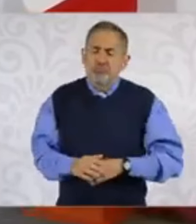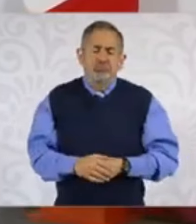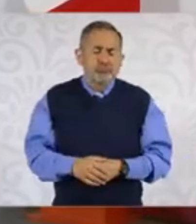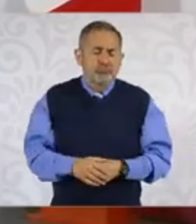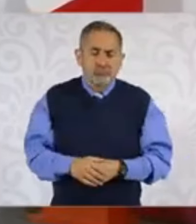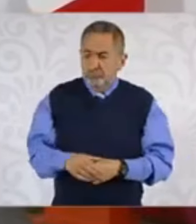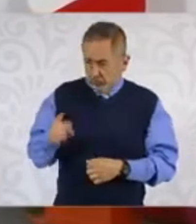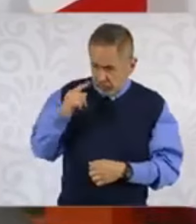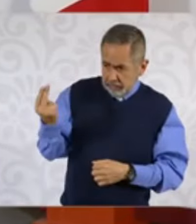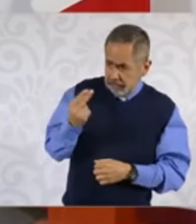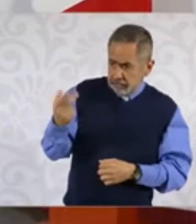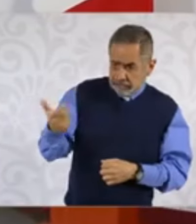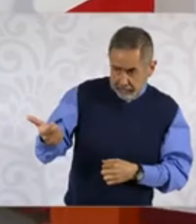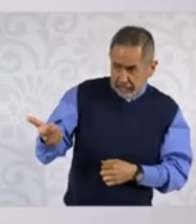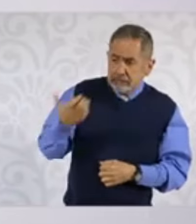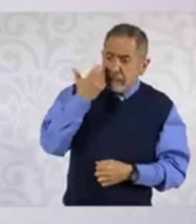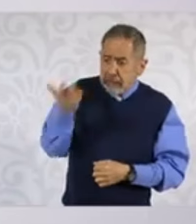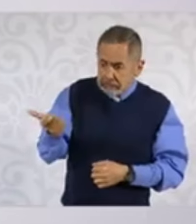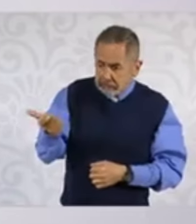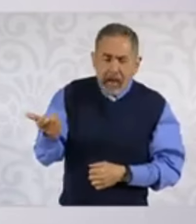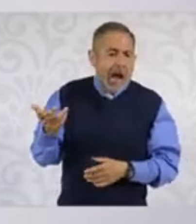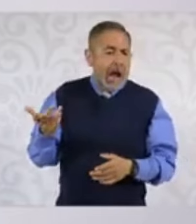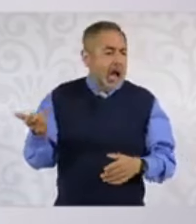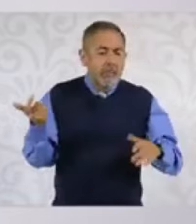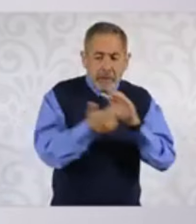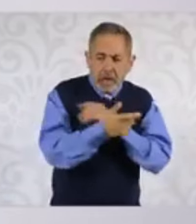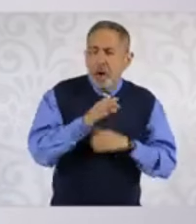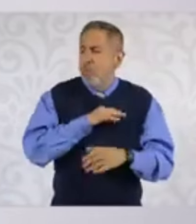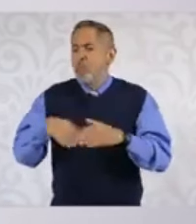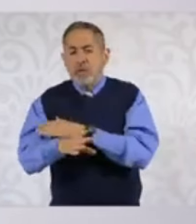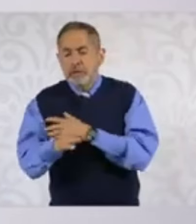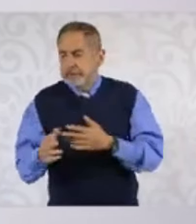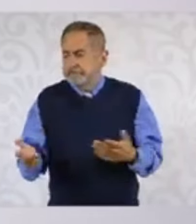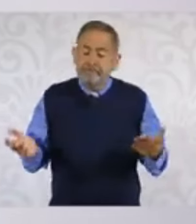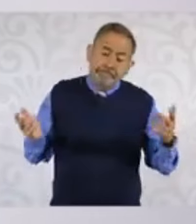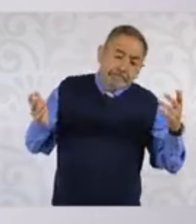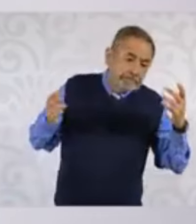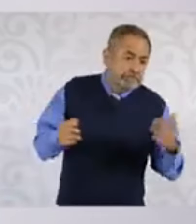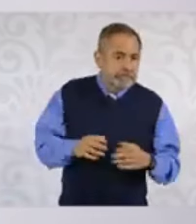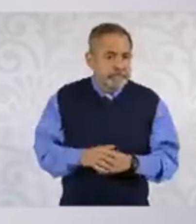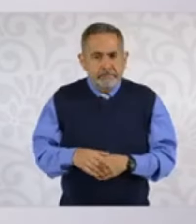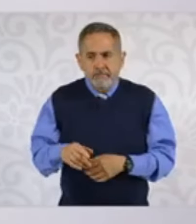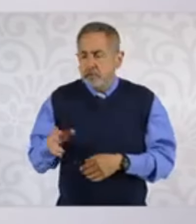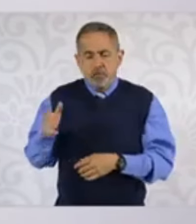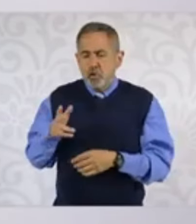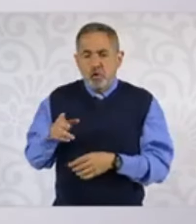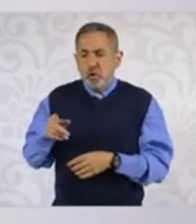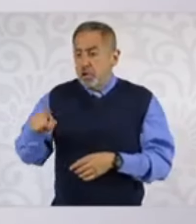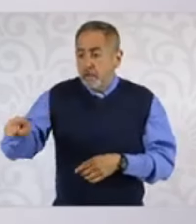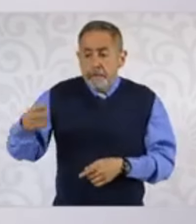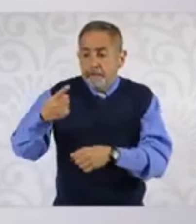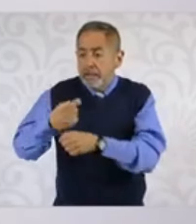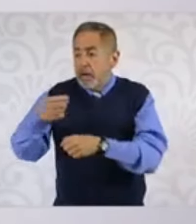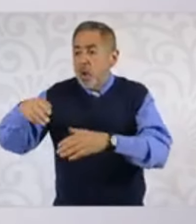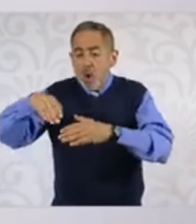de Educación Pública, lo vamos a mirar en unos minutos. Por lo pronto presten atención a la importante noticia de la cual iniciamos al